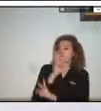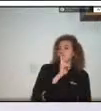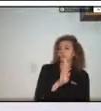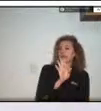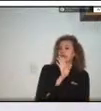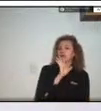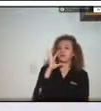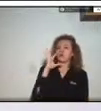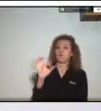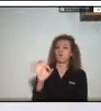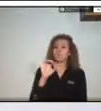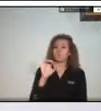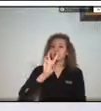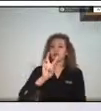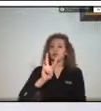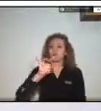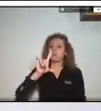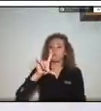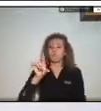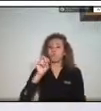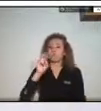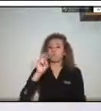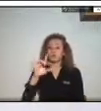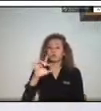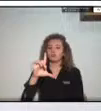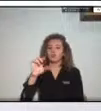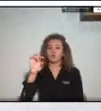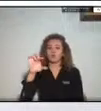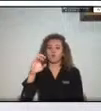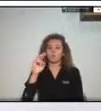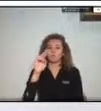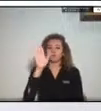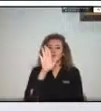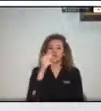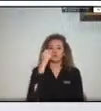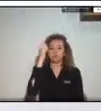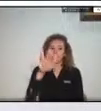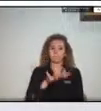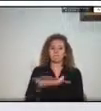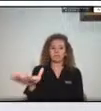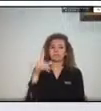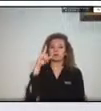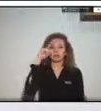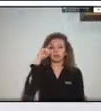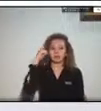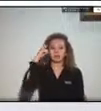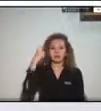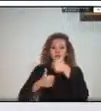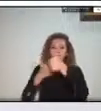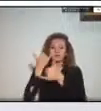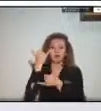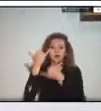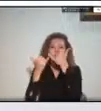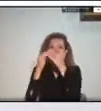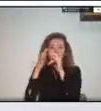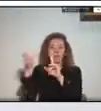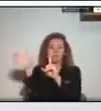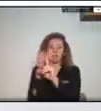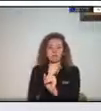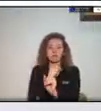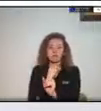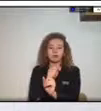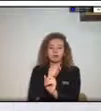López en el departamento del meta qué retos podrían ustedes identificar frente a uno